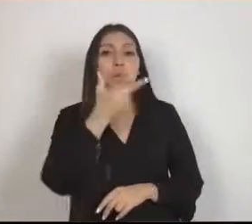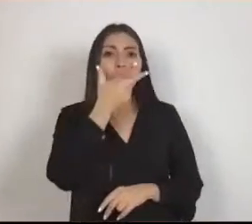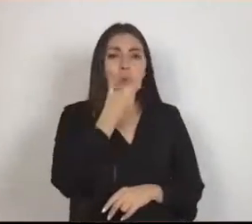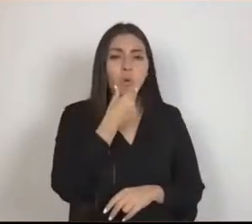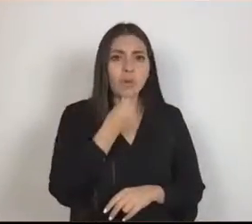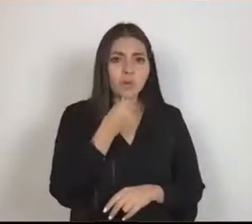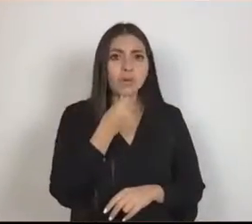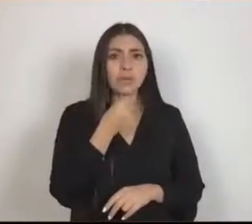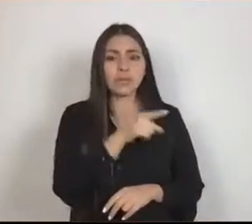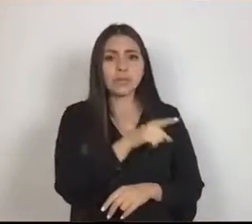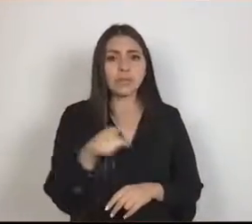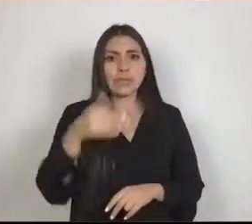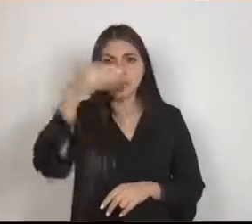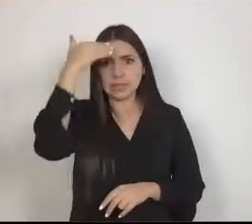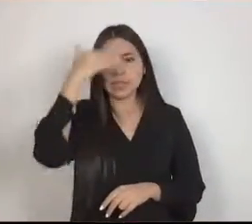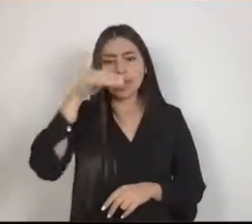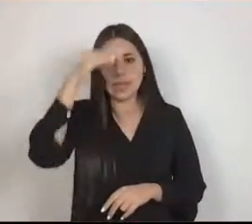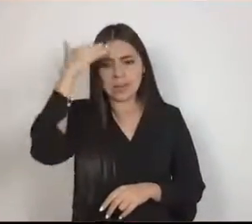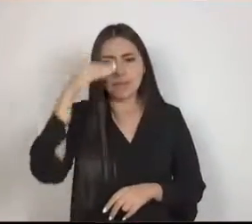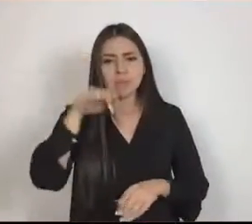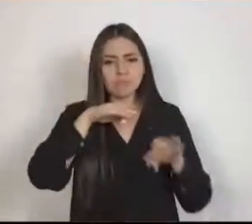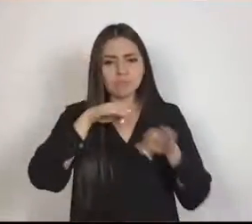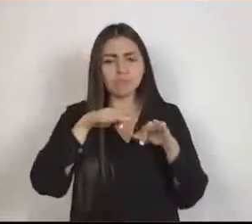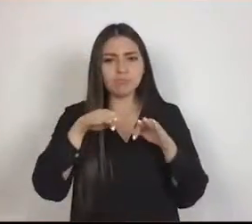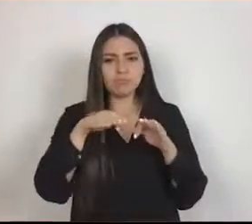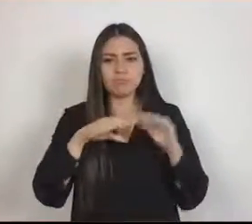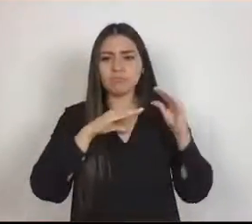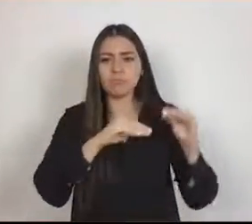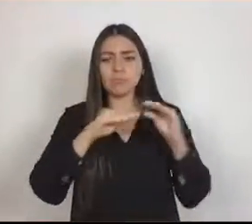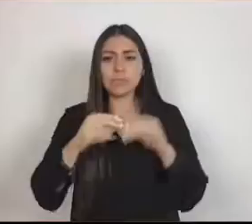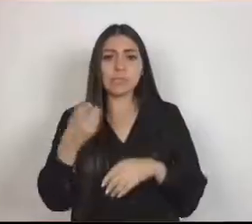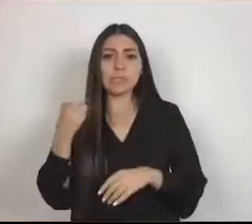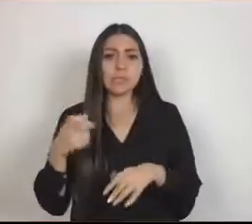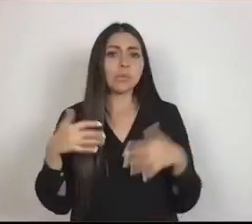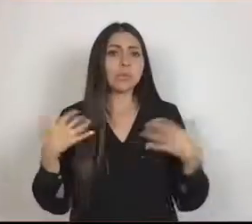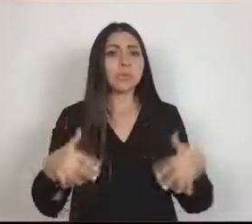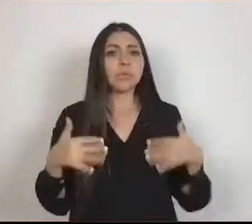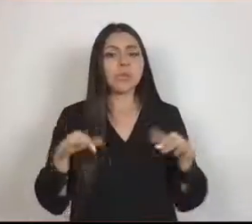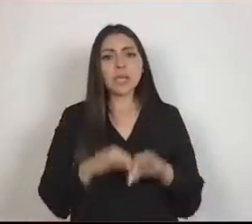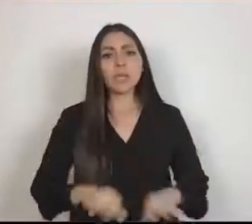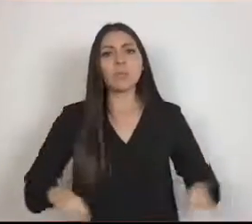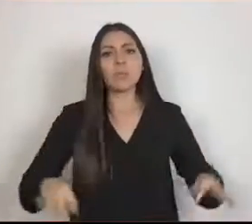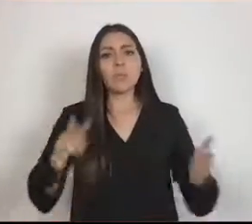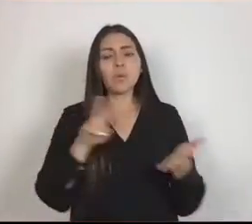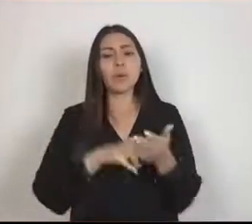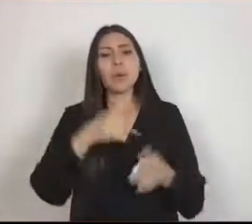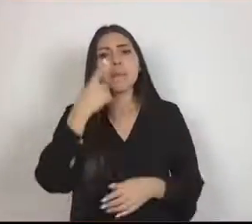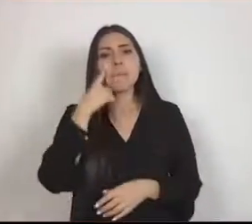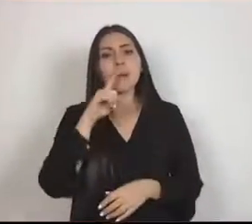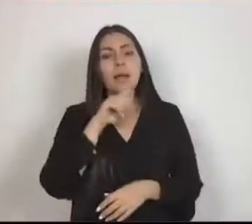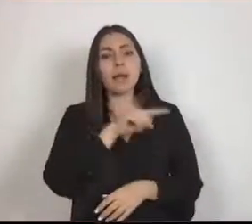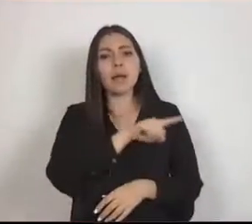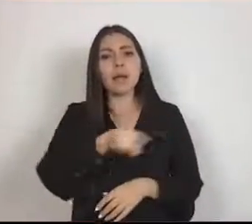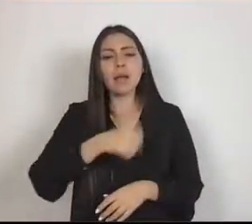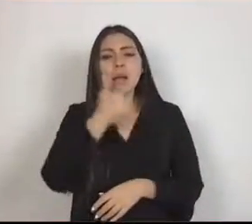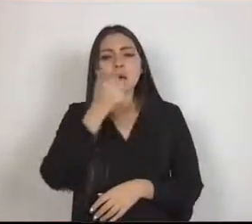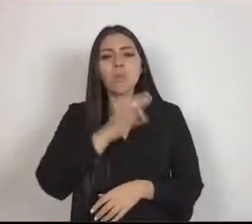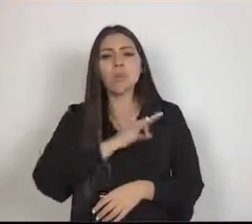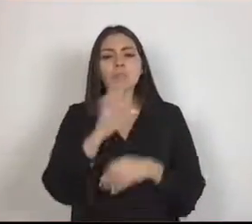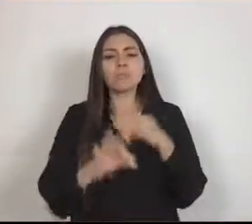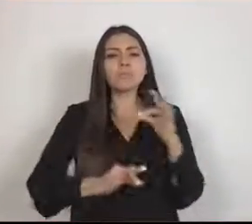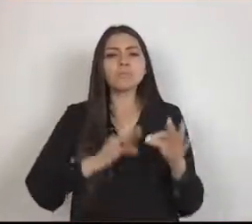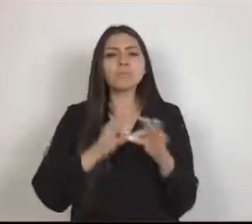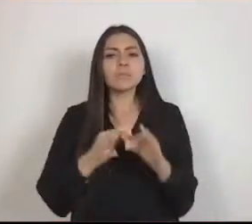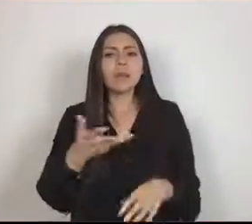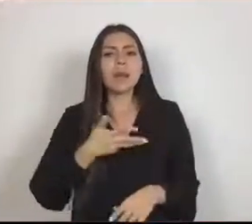son indispensables y fundamentales para lograr esa educación que forma y transforma, que impulsa y